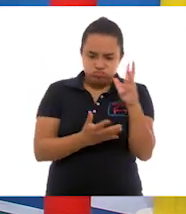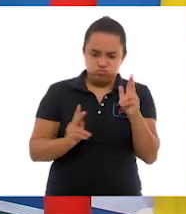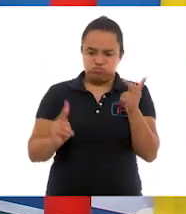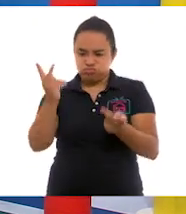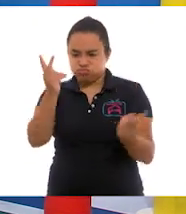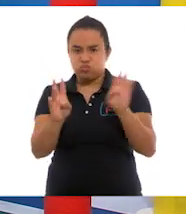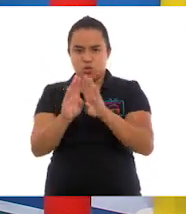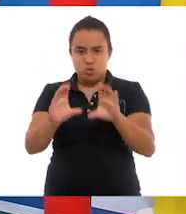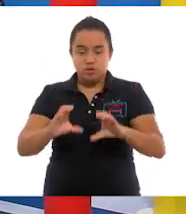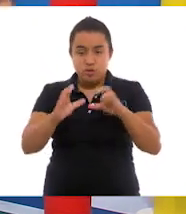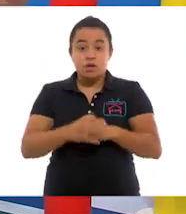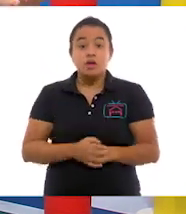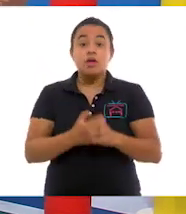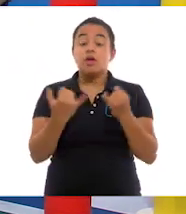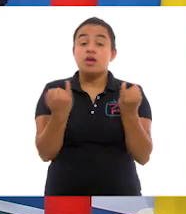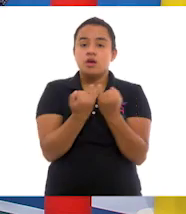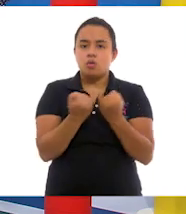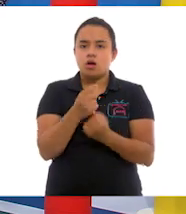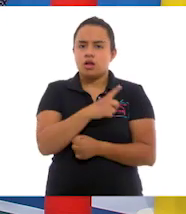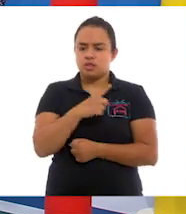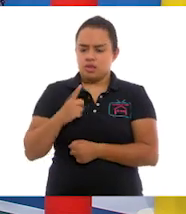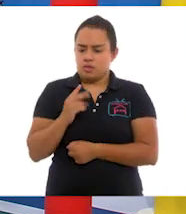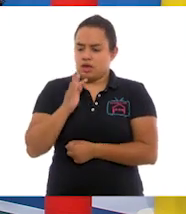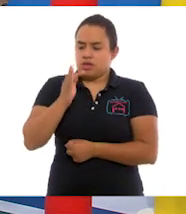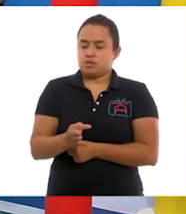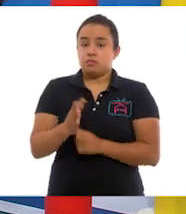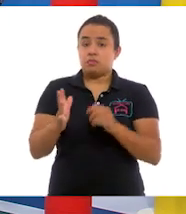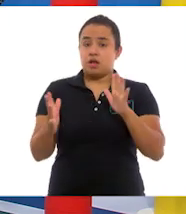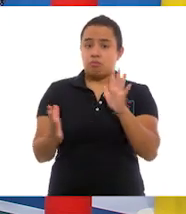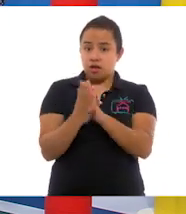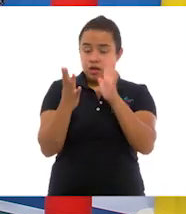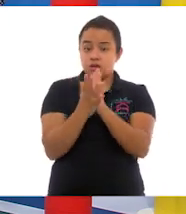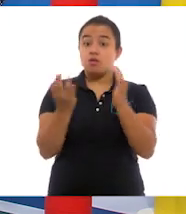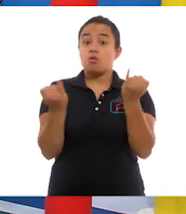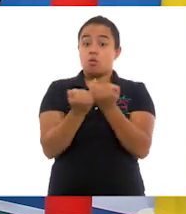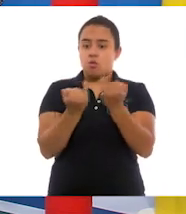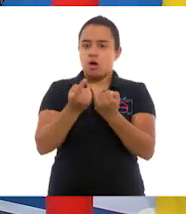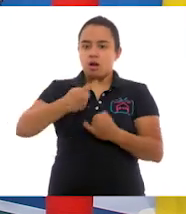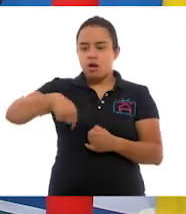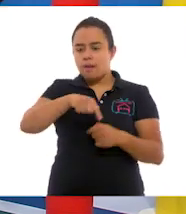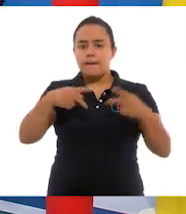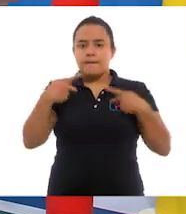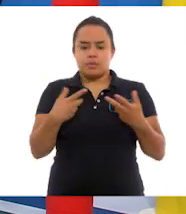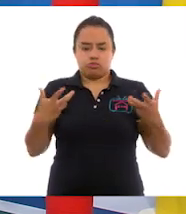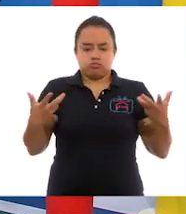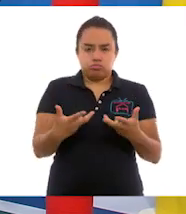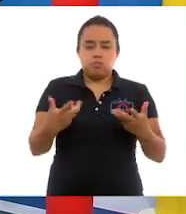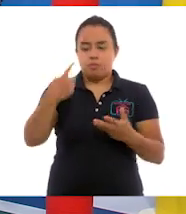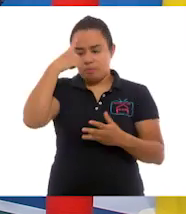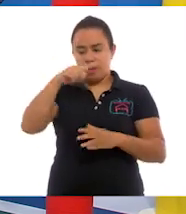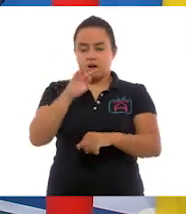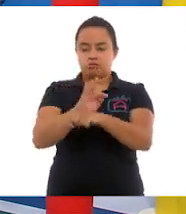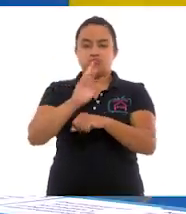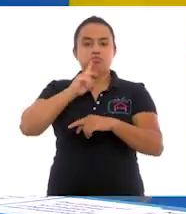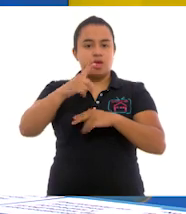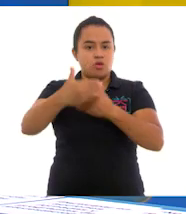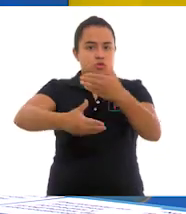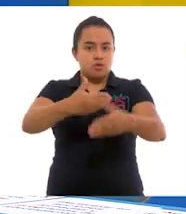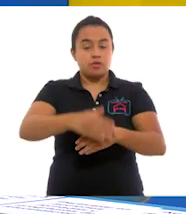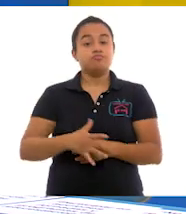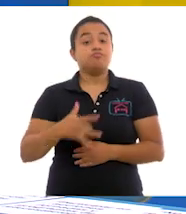importante que reconozcamos la participación y el trabajo de quienes emprenden acciones de mejora. ¿Qué les parece?